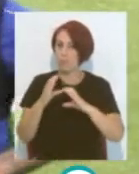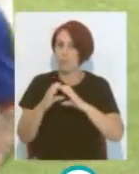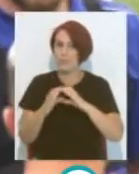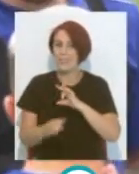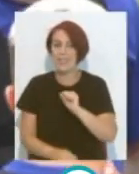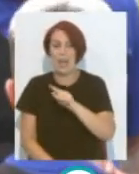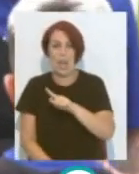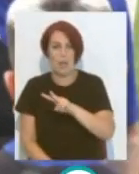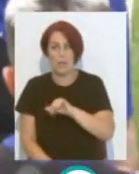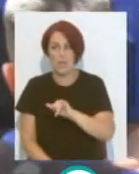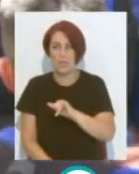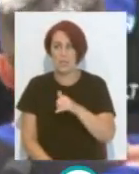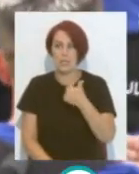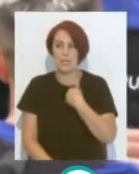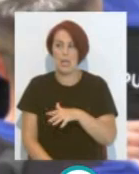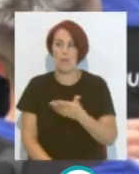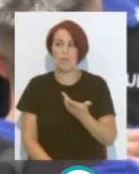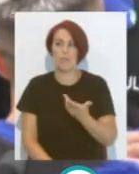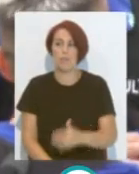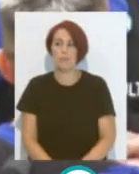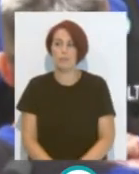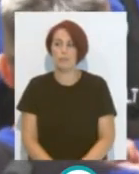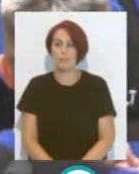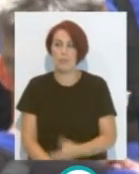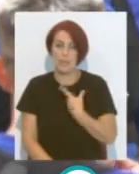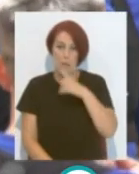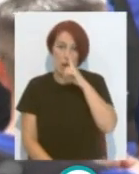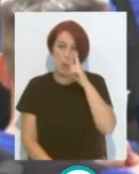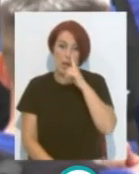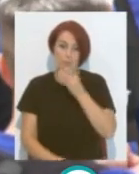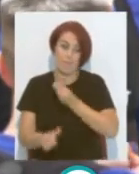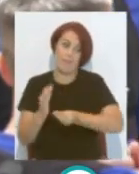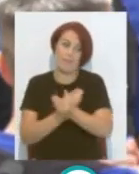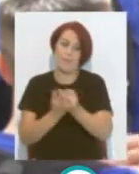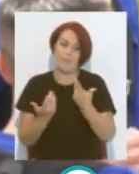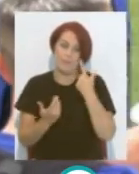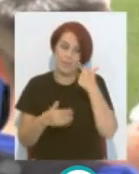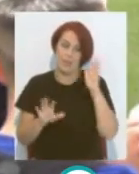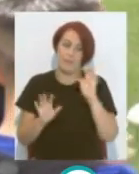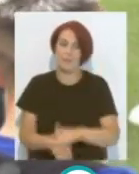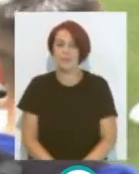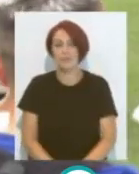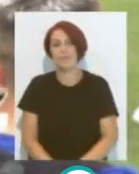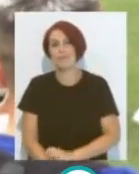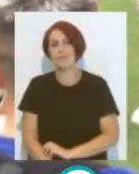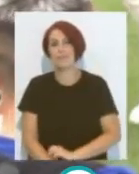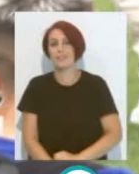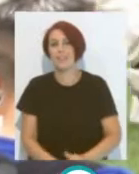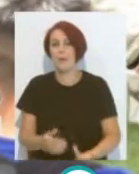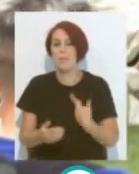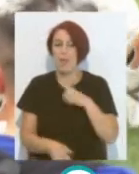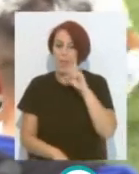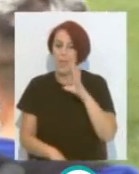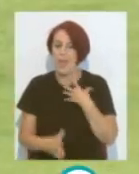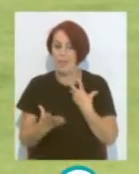Salvi Que ya es El de Sanlúcar De Barrameda Los introduciendo En el dialéctico gaditano Nos